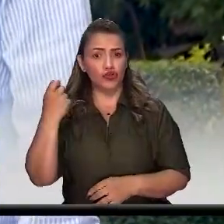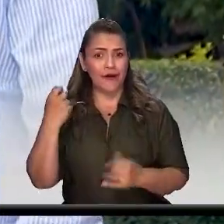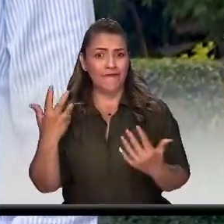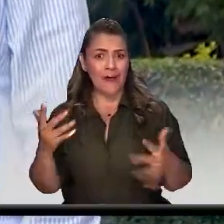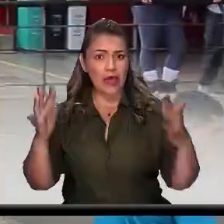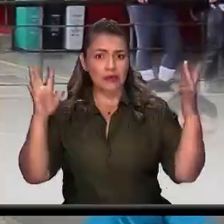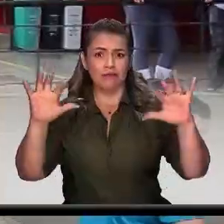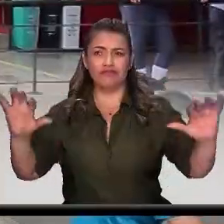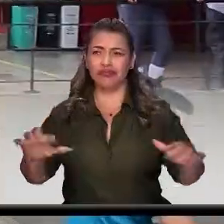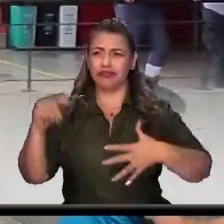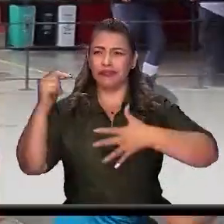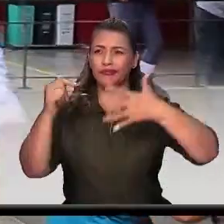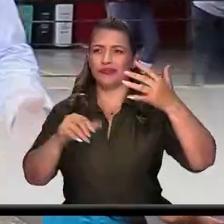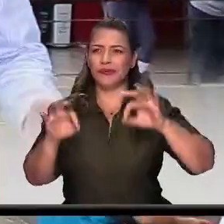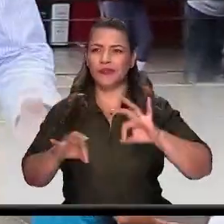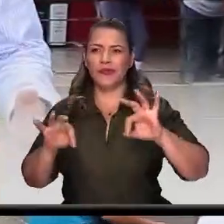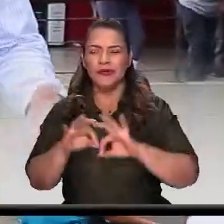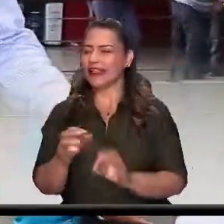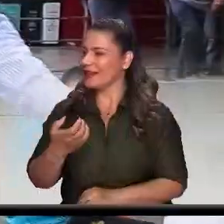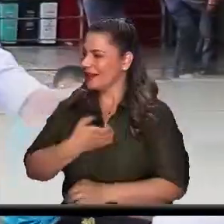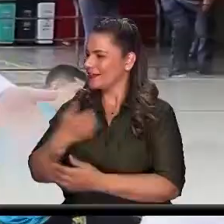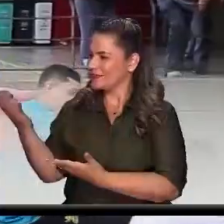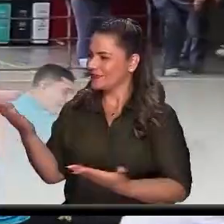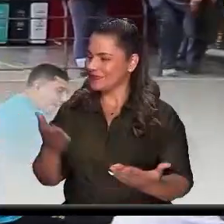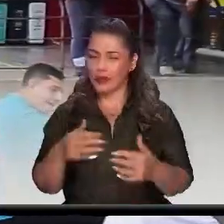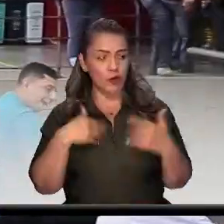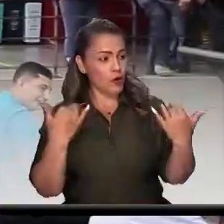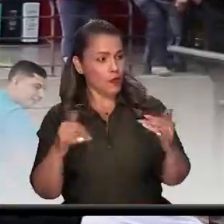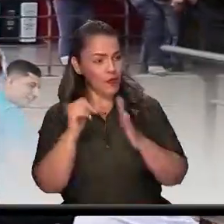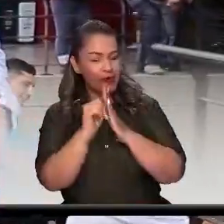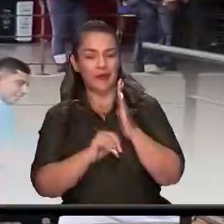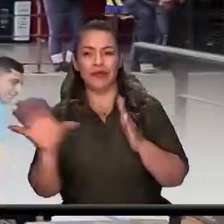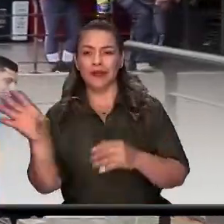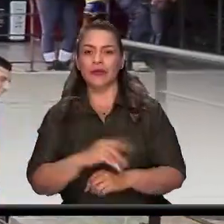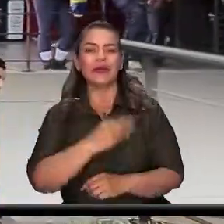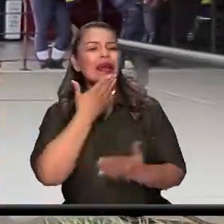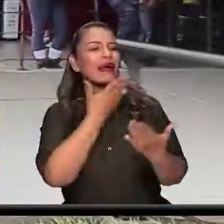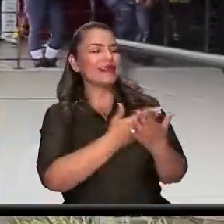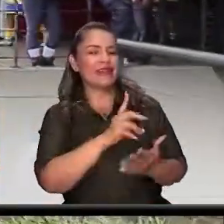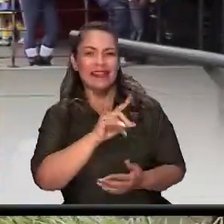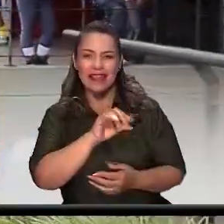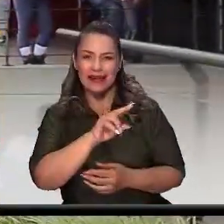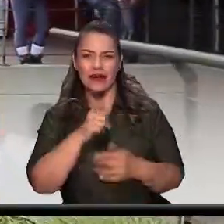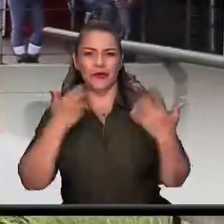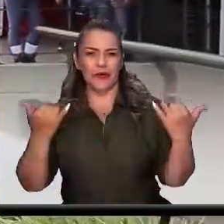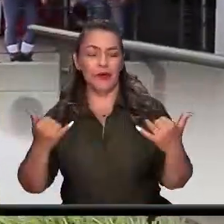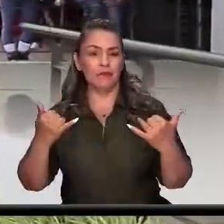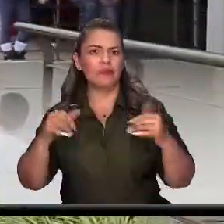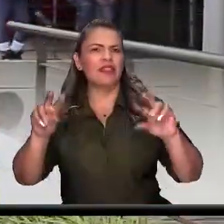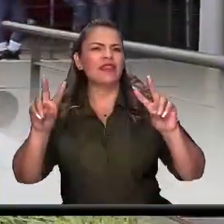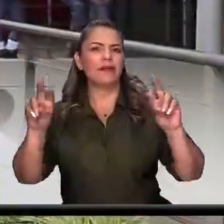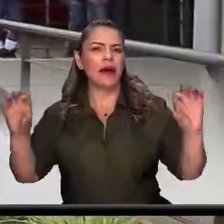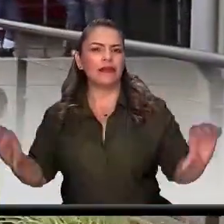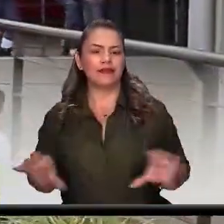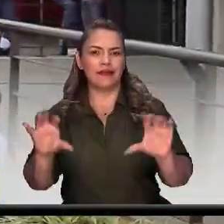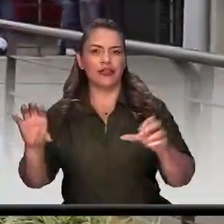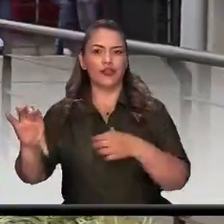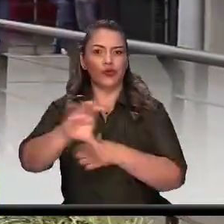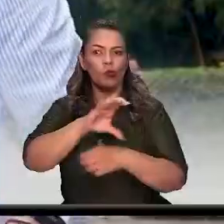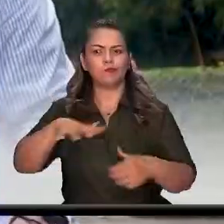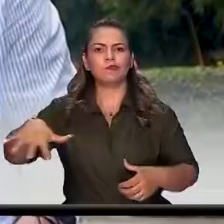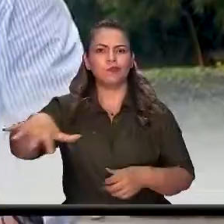bienvenido a este, el programa de todos. Juliana, gracias, aquí estamos muchachos. Un gran evento de ciudad en todo el marco de las fiestas.